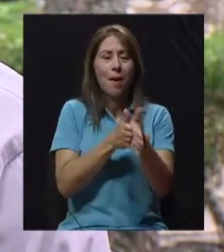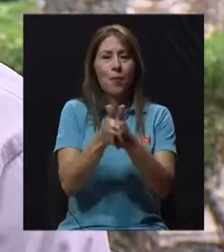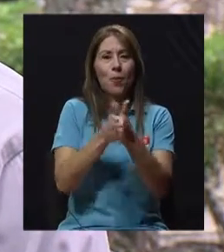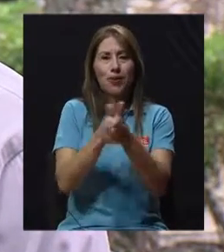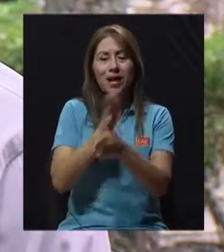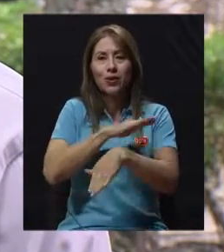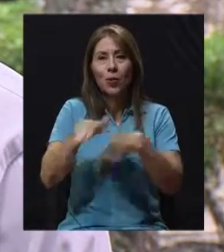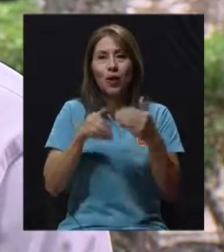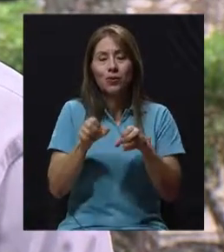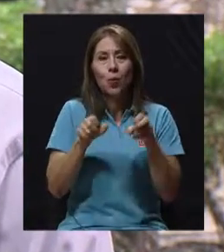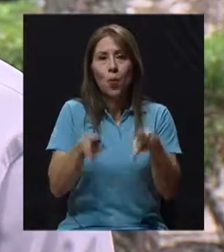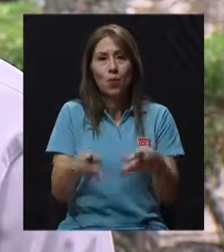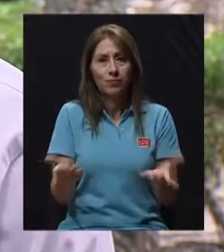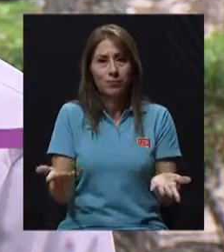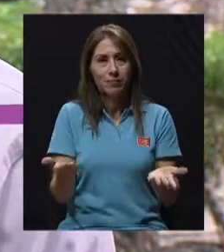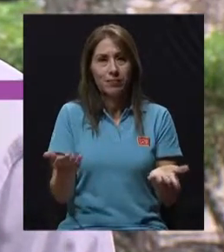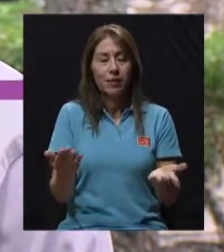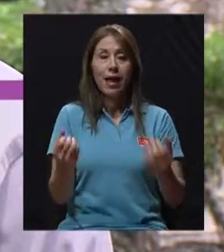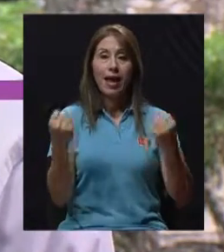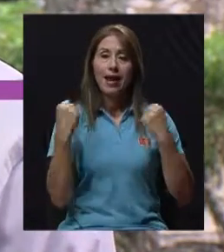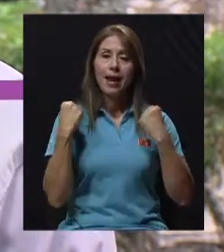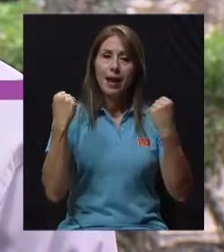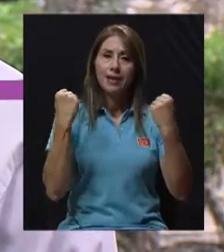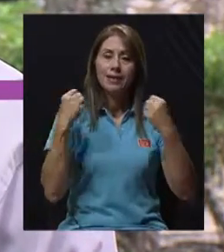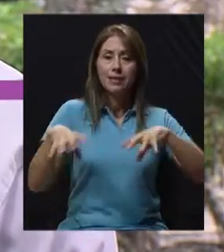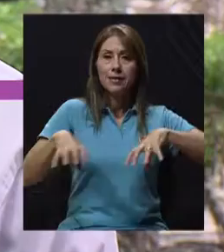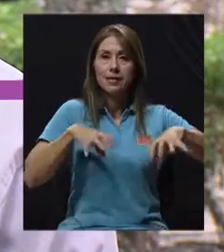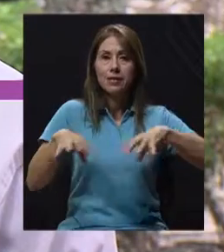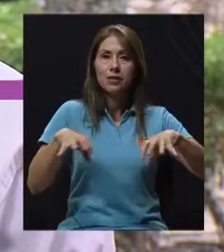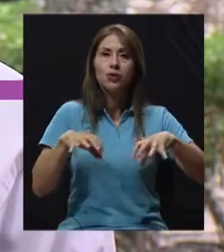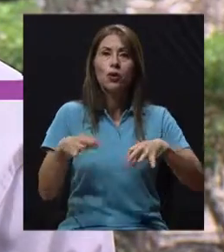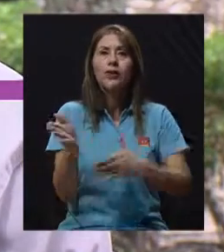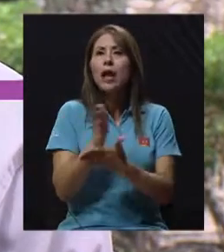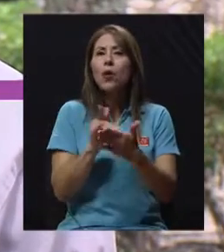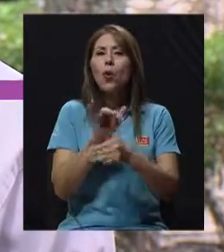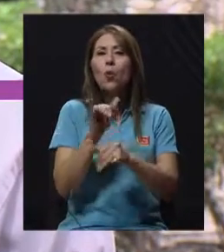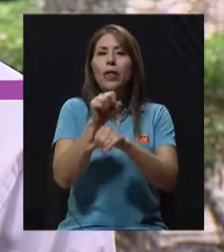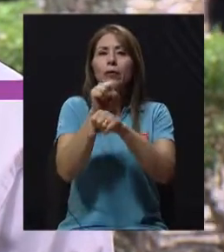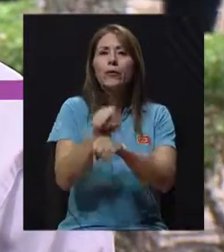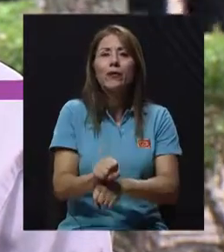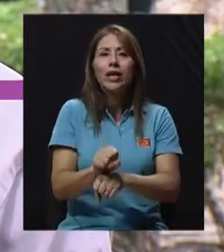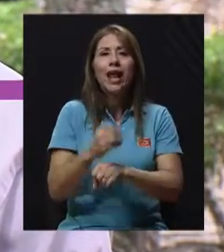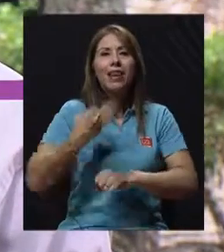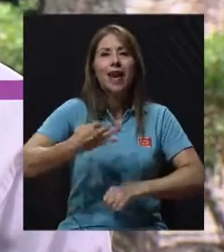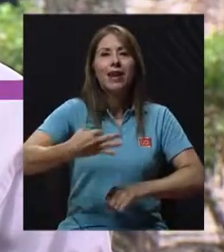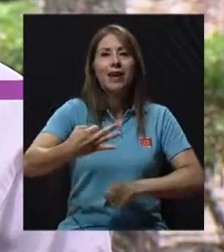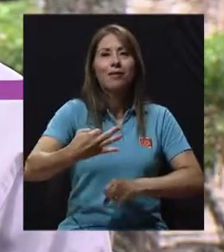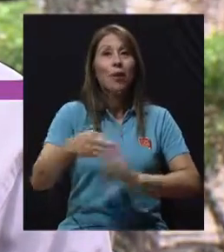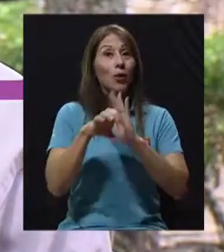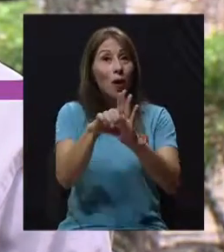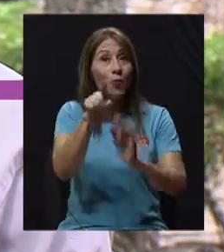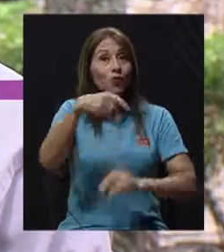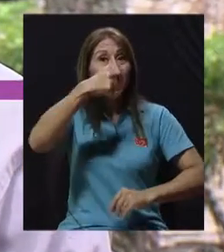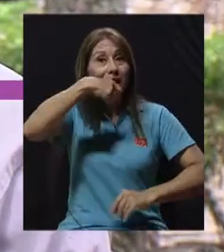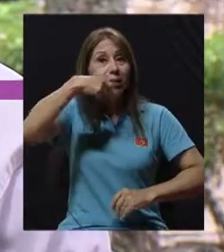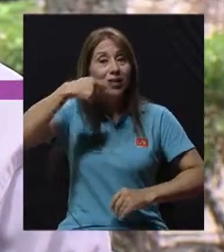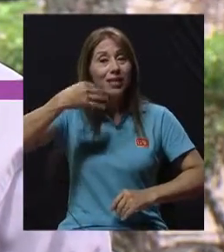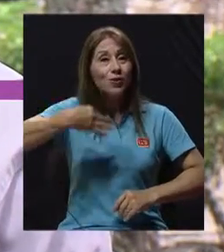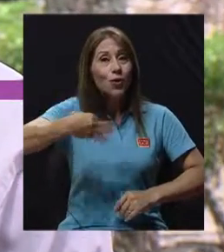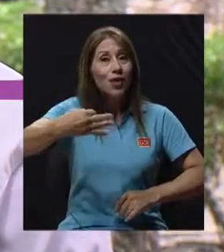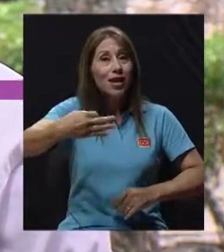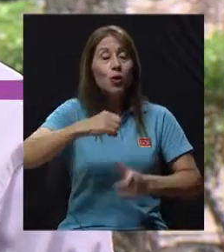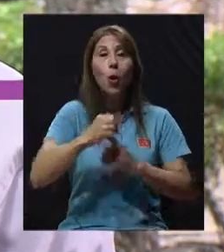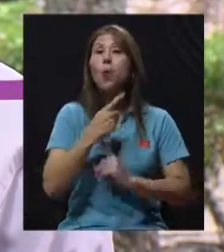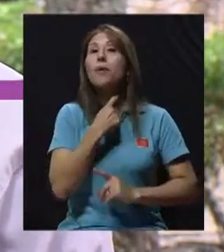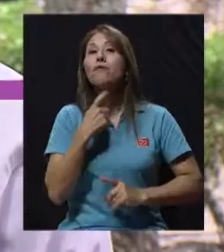posibilidades que uno tenga, que el ejercicio es algo que es una rutina diaria, eso tiene que ser como lavarse los dientes, como ponerse